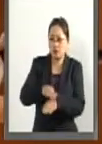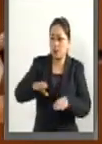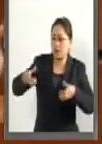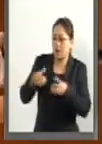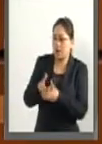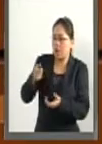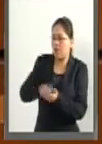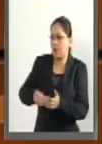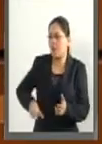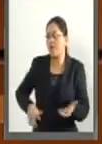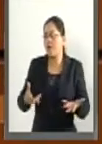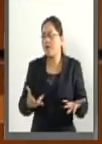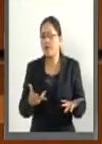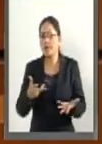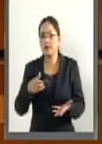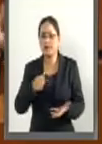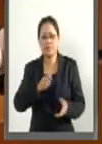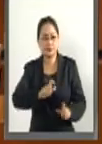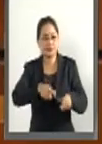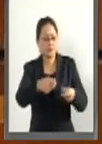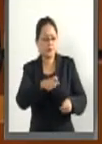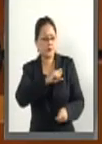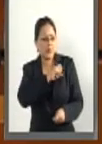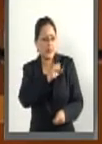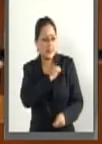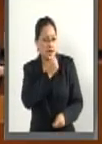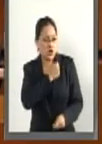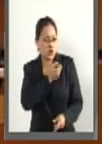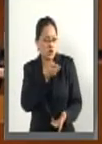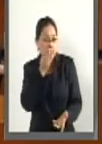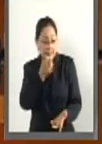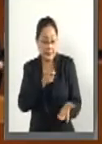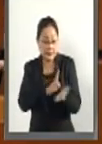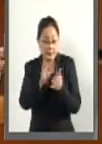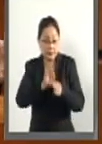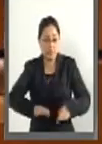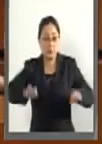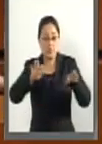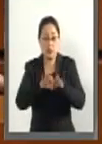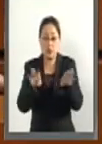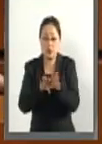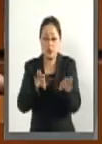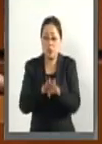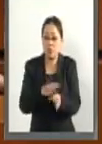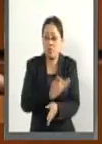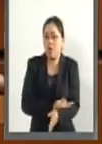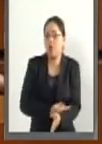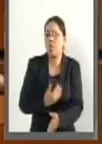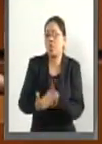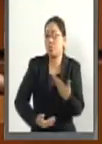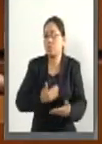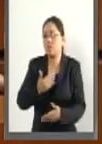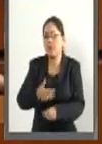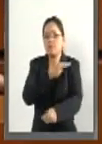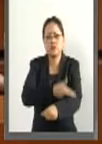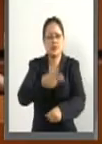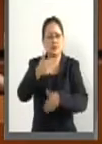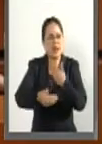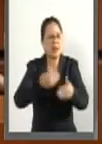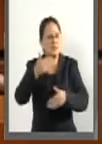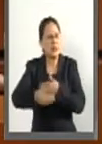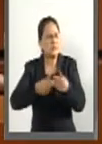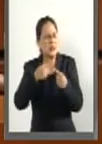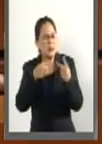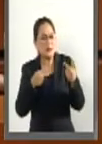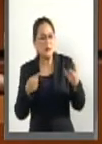se ofrece la salud, ese derecho fundamental de cualquier mexicano y mexicana.